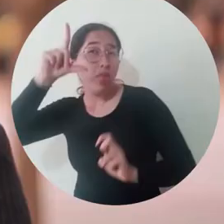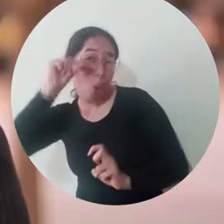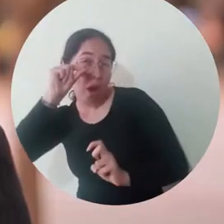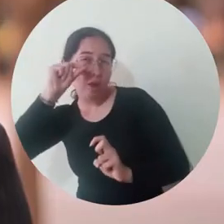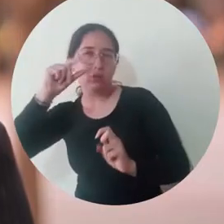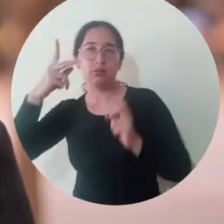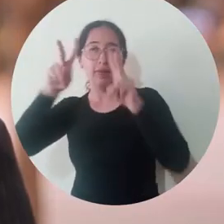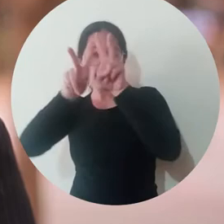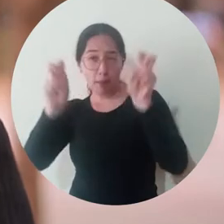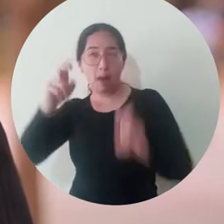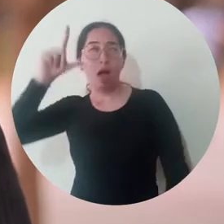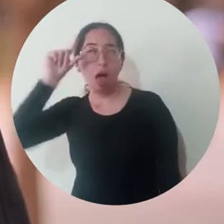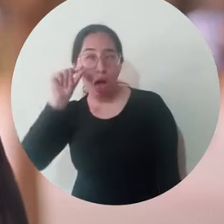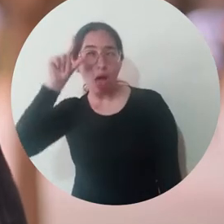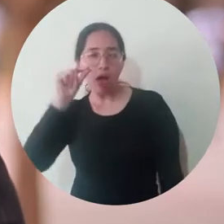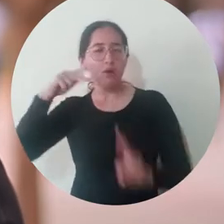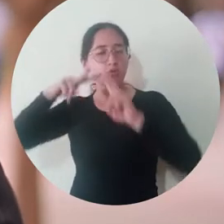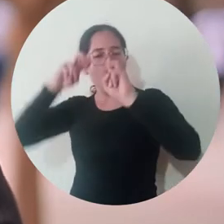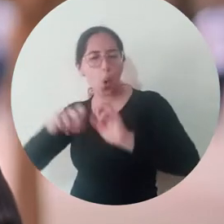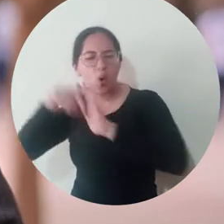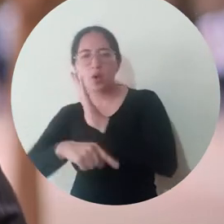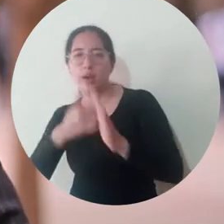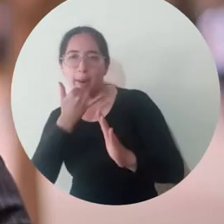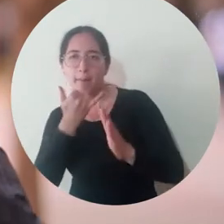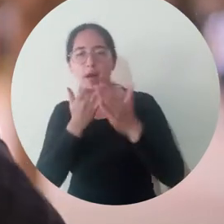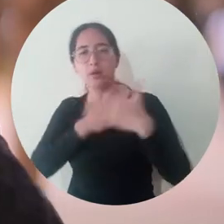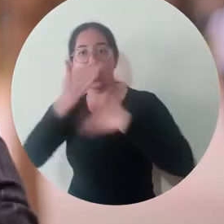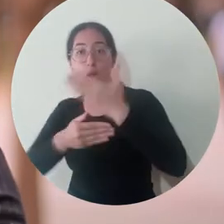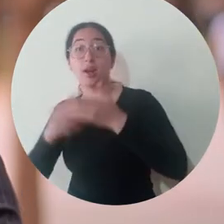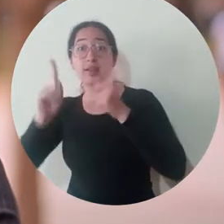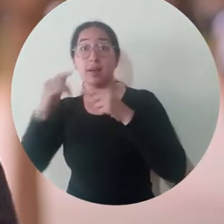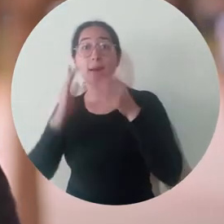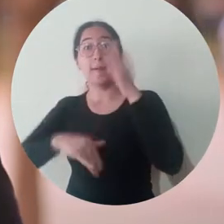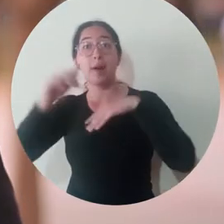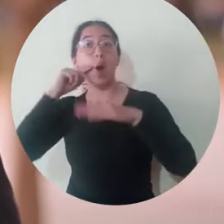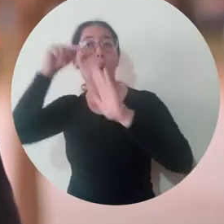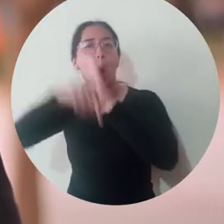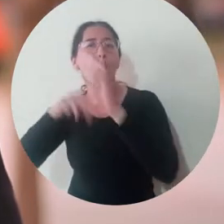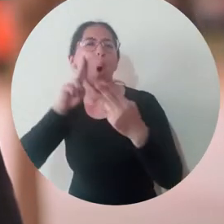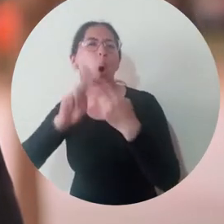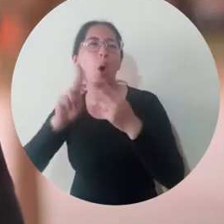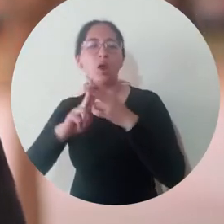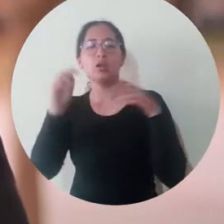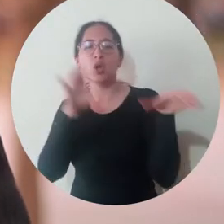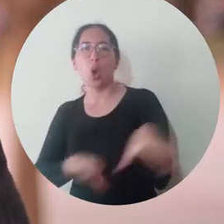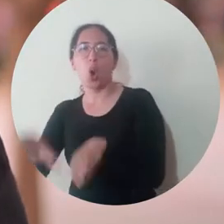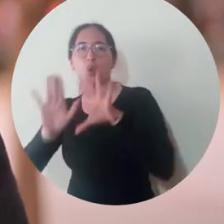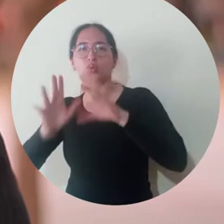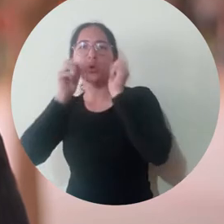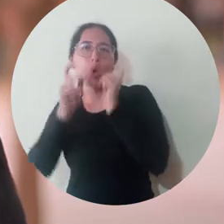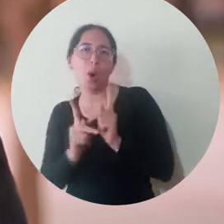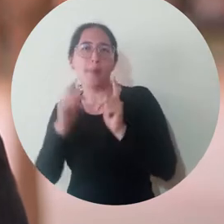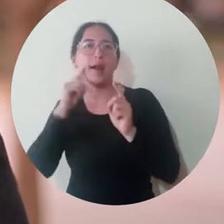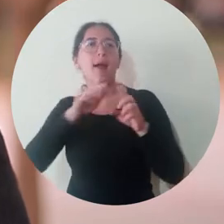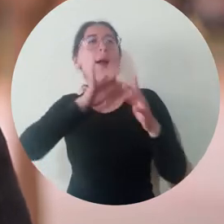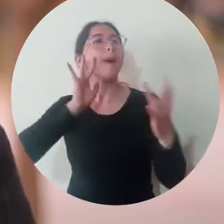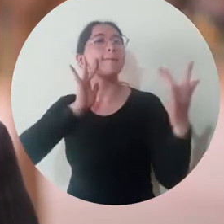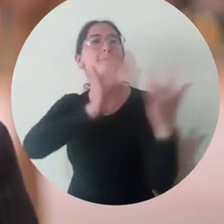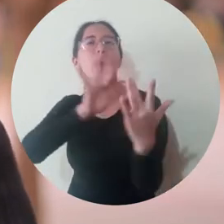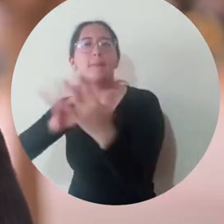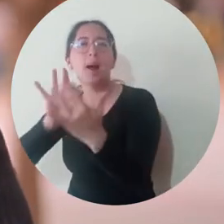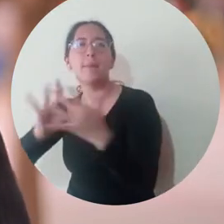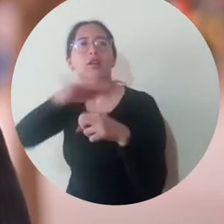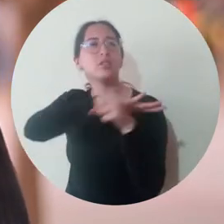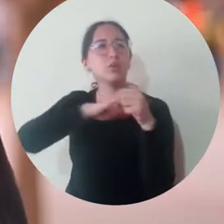del sueño. El hecho de tener este laboratorio implica poder conocer un poco más allá acerca del comportamiento humano en diferentes entornos, en